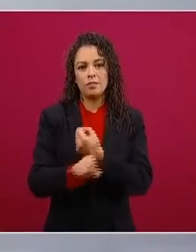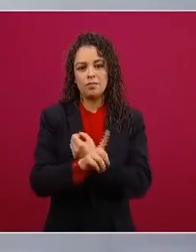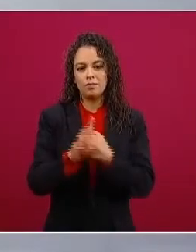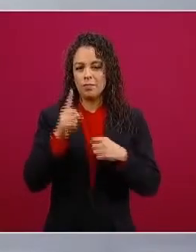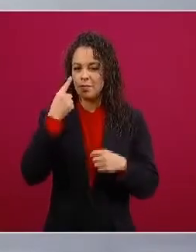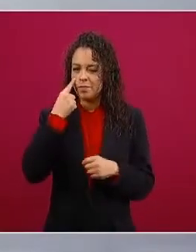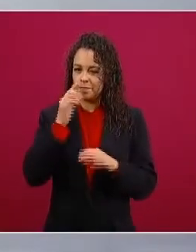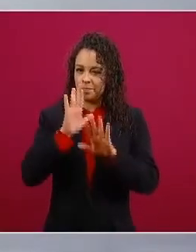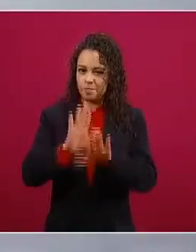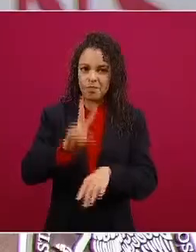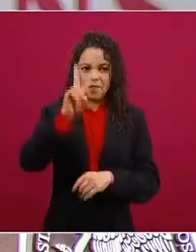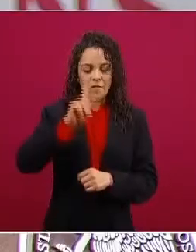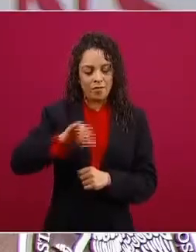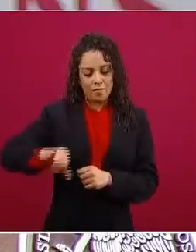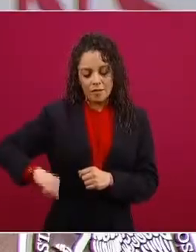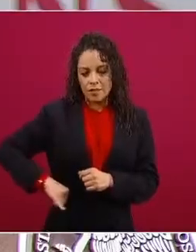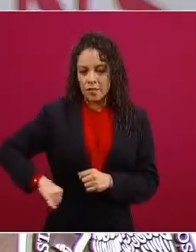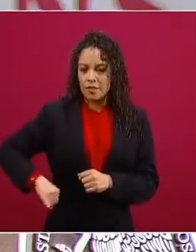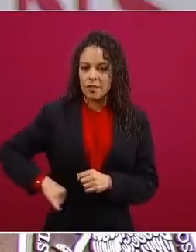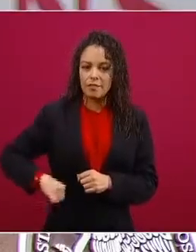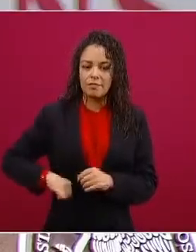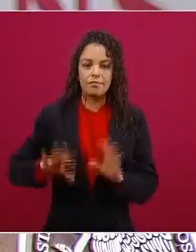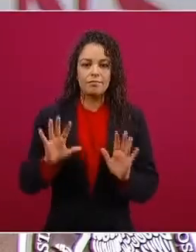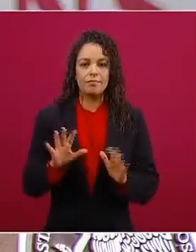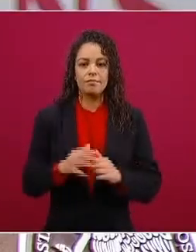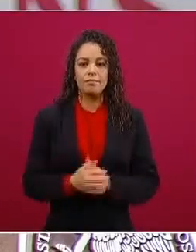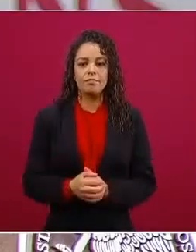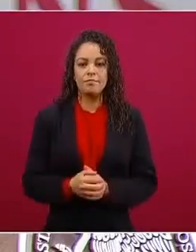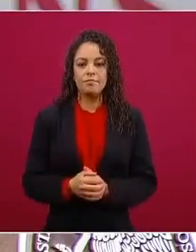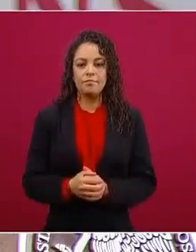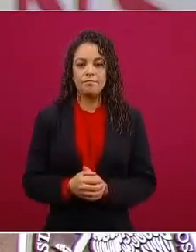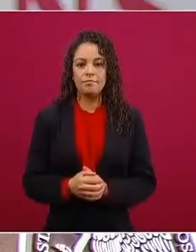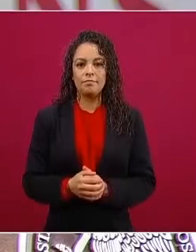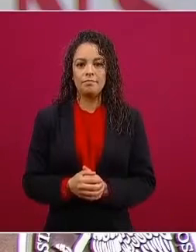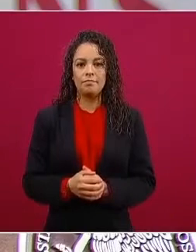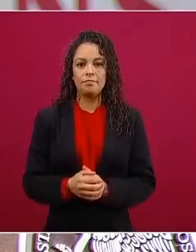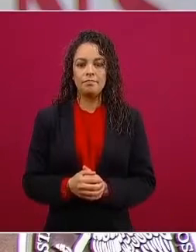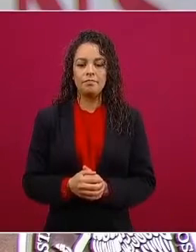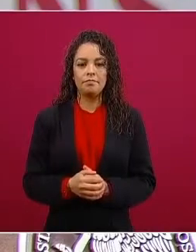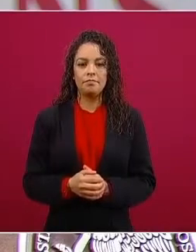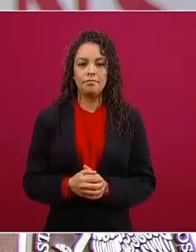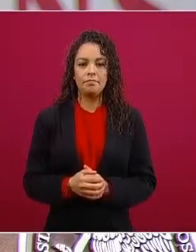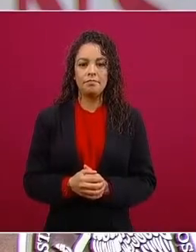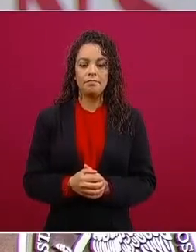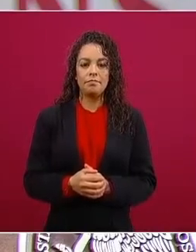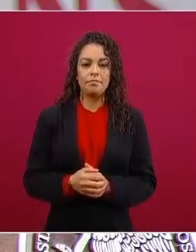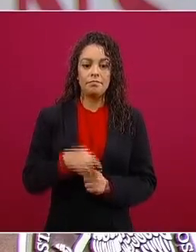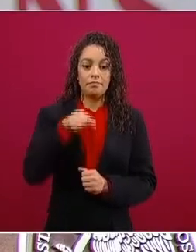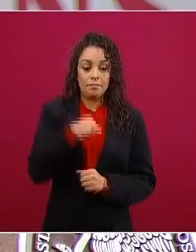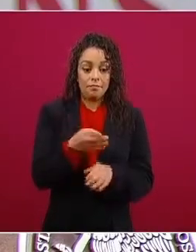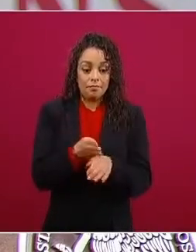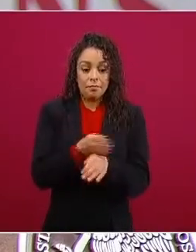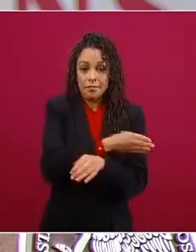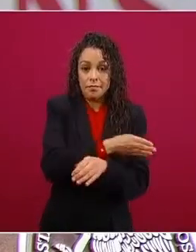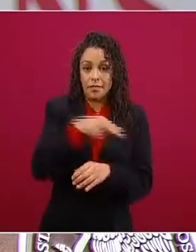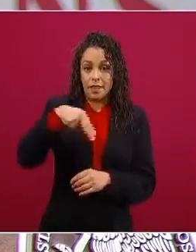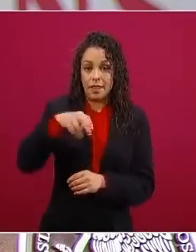porque está en crisis el modelo neoliberal porque en ese tiempo